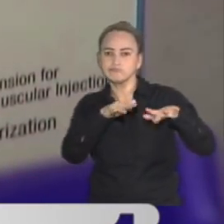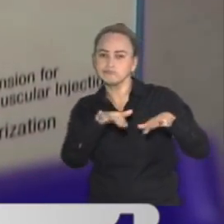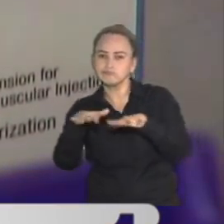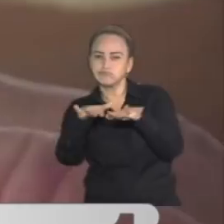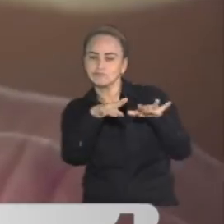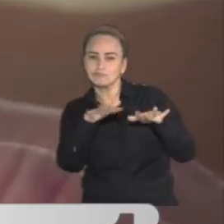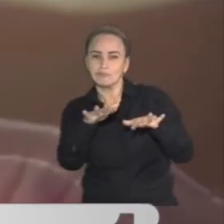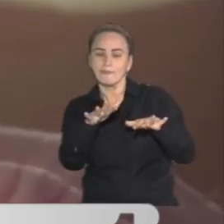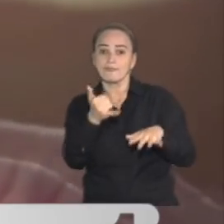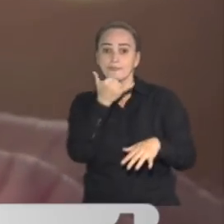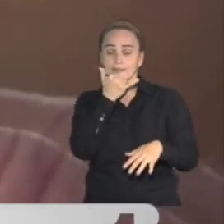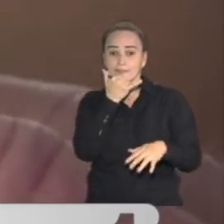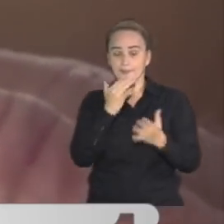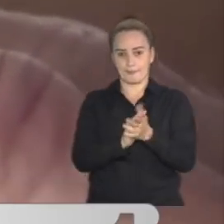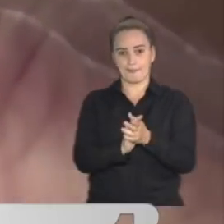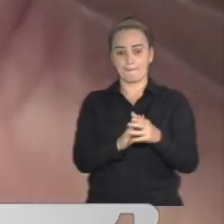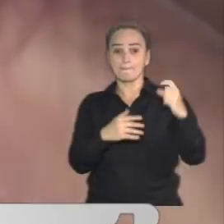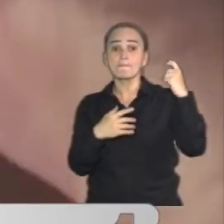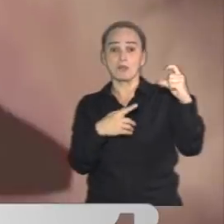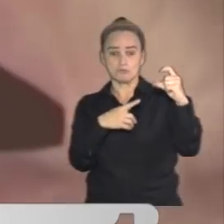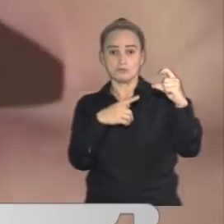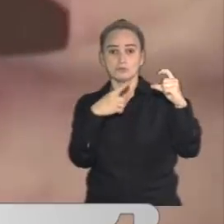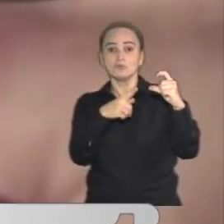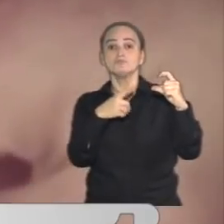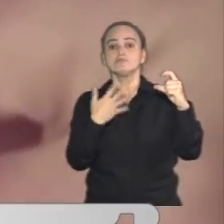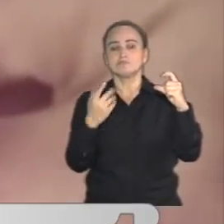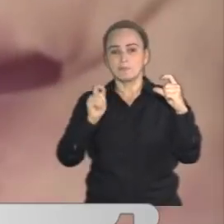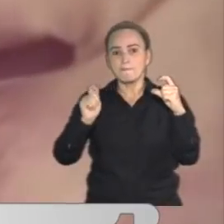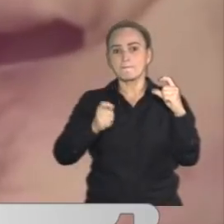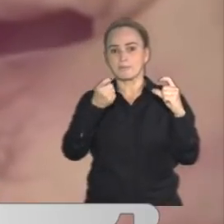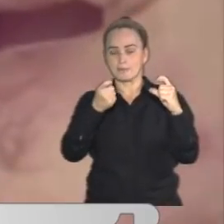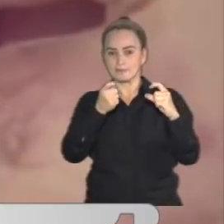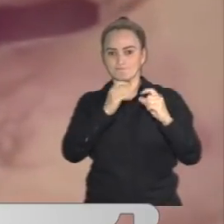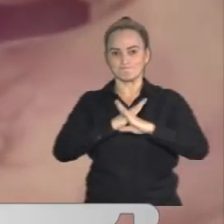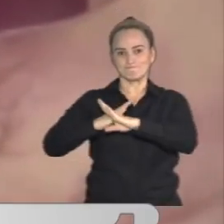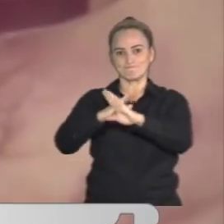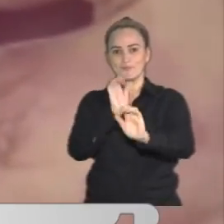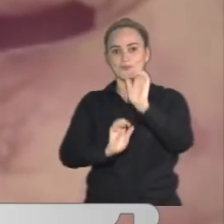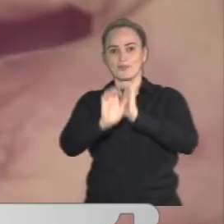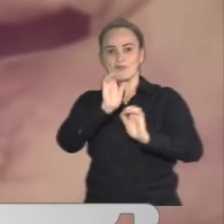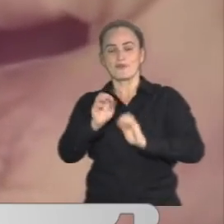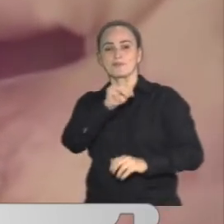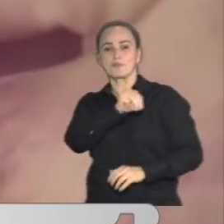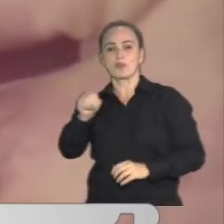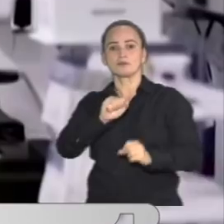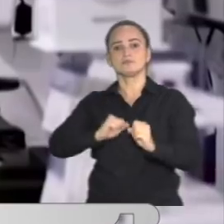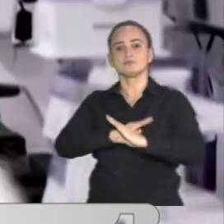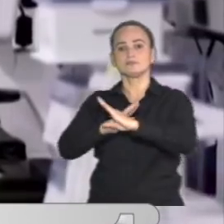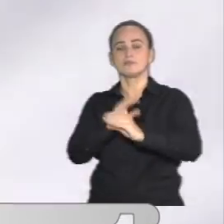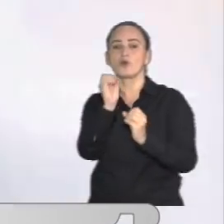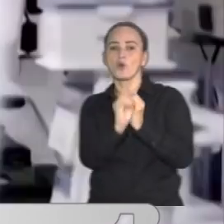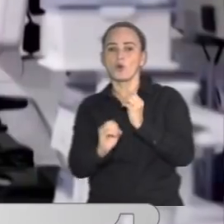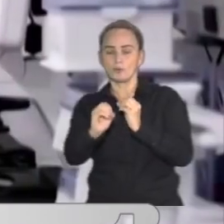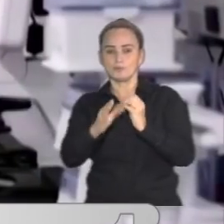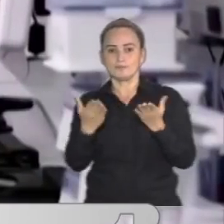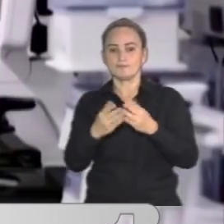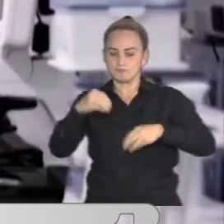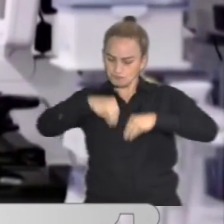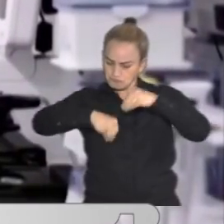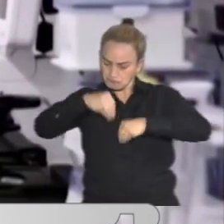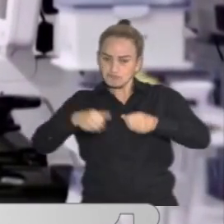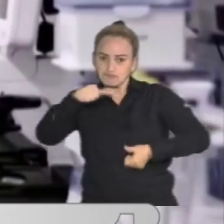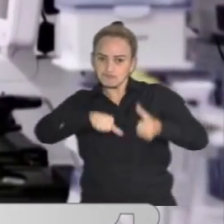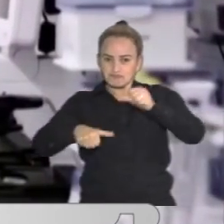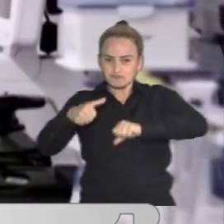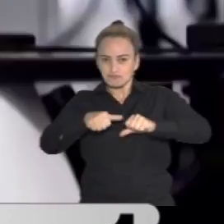laboratorio y que la versión actual de la vacuna seguiría siendo la primera línea de defensa de Moderna contra Omicron. El fabricante de vacunas dijo